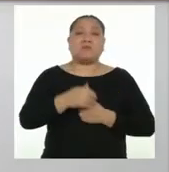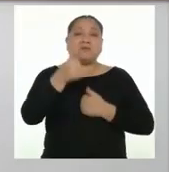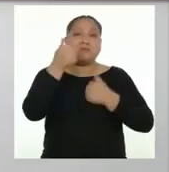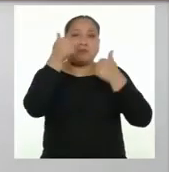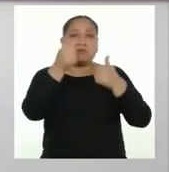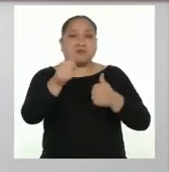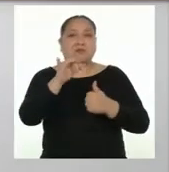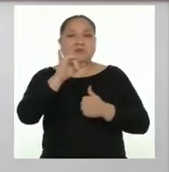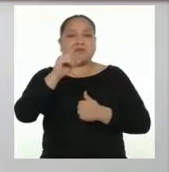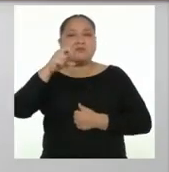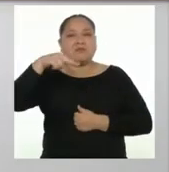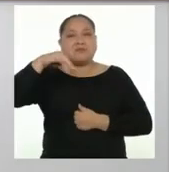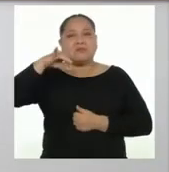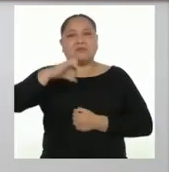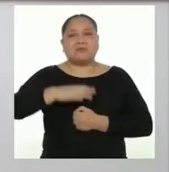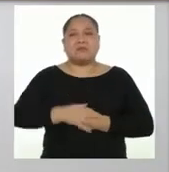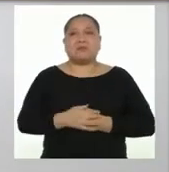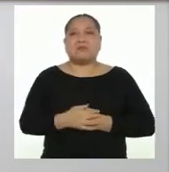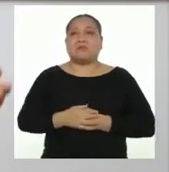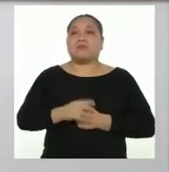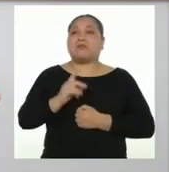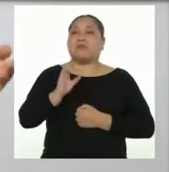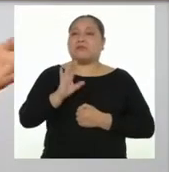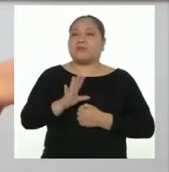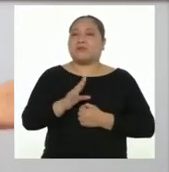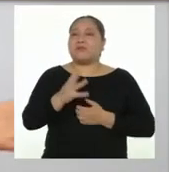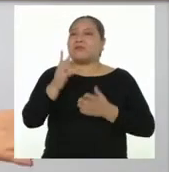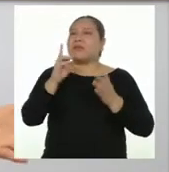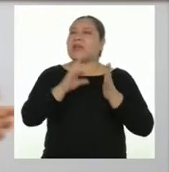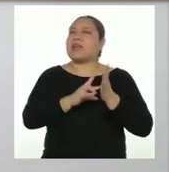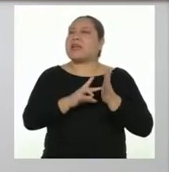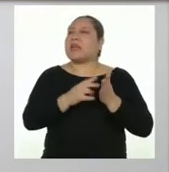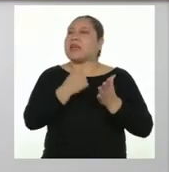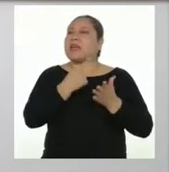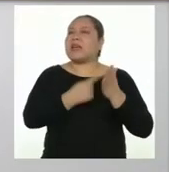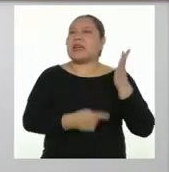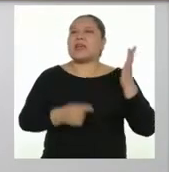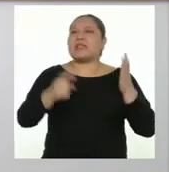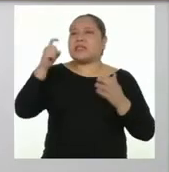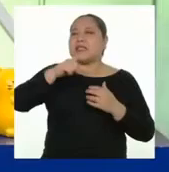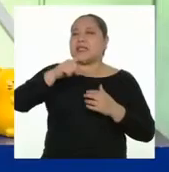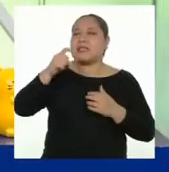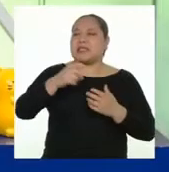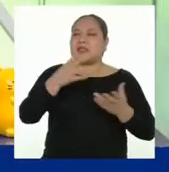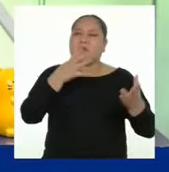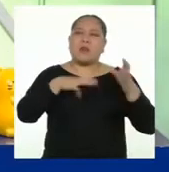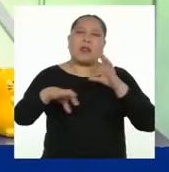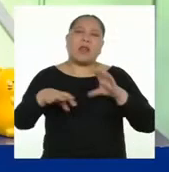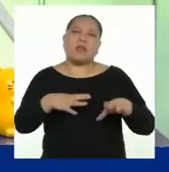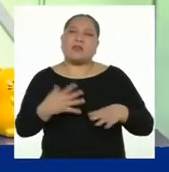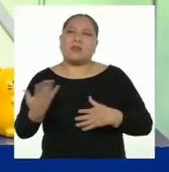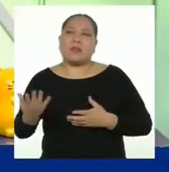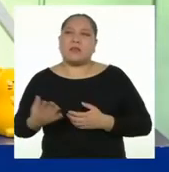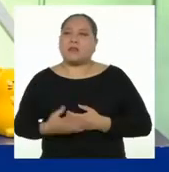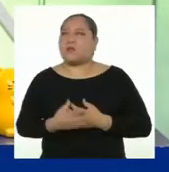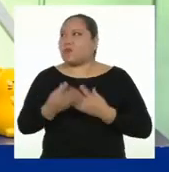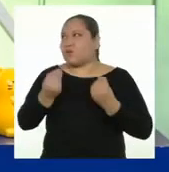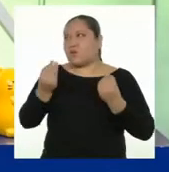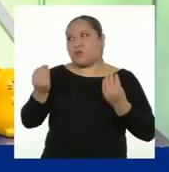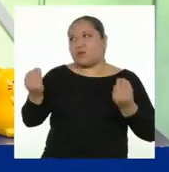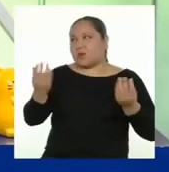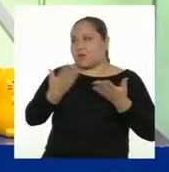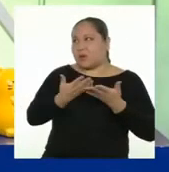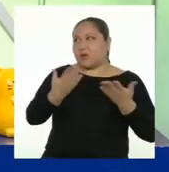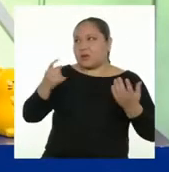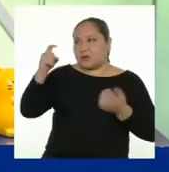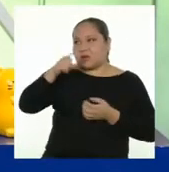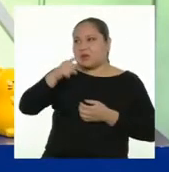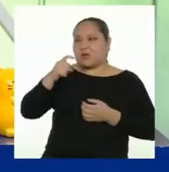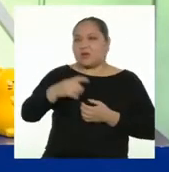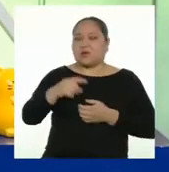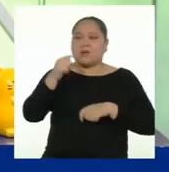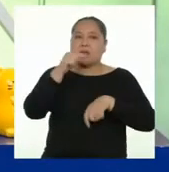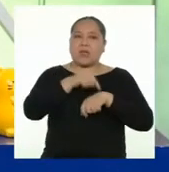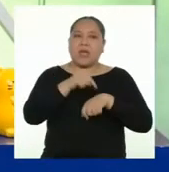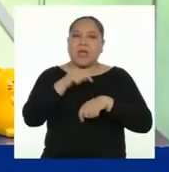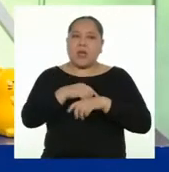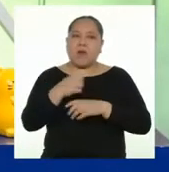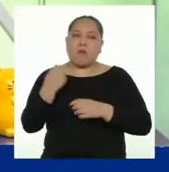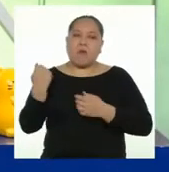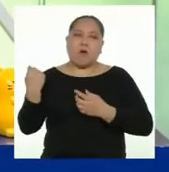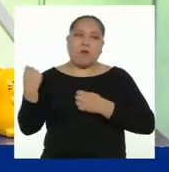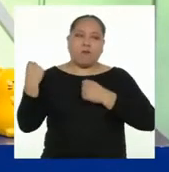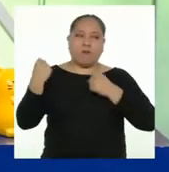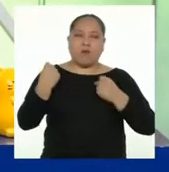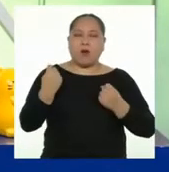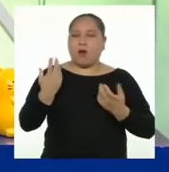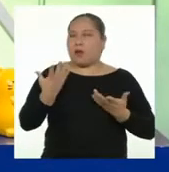Muy bien, Yanira. Pero, ¿qué es necesario para poder hacer algo? ¡Uf! Muchas cosas, profesora. Tiempo,